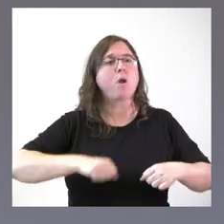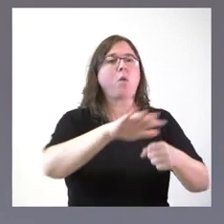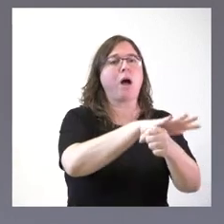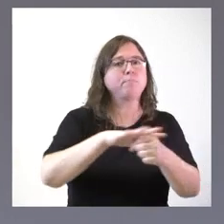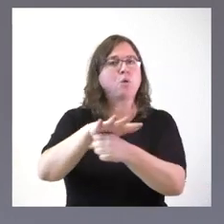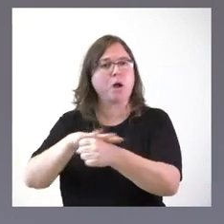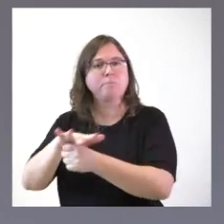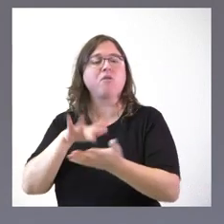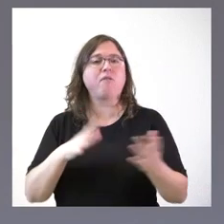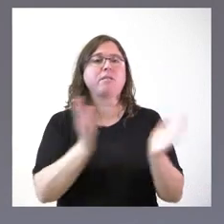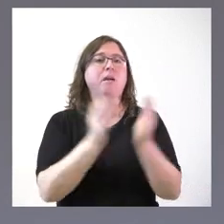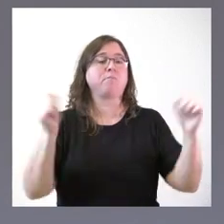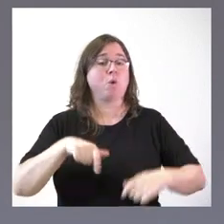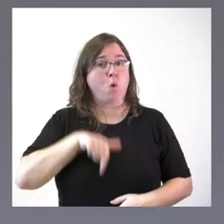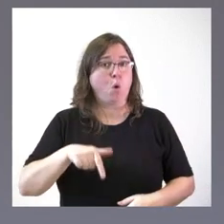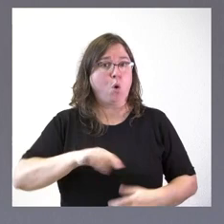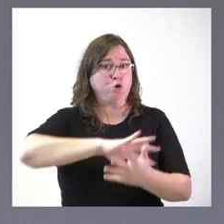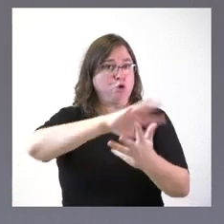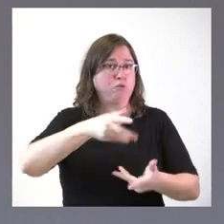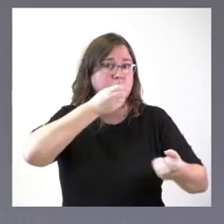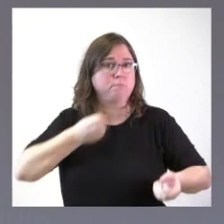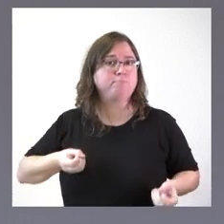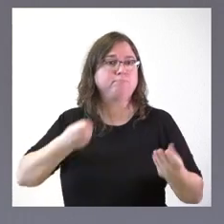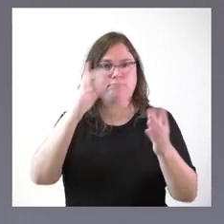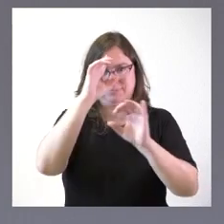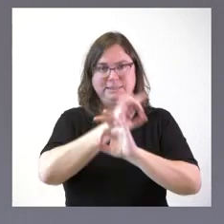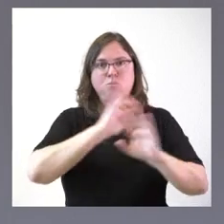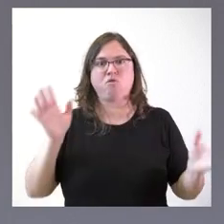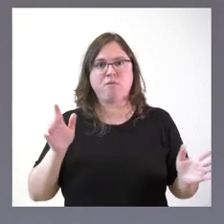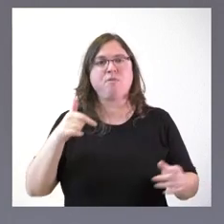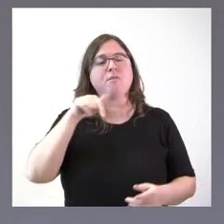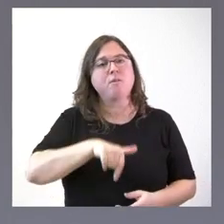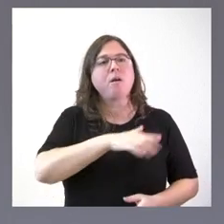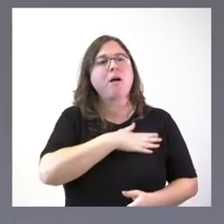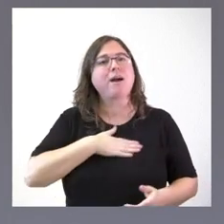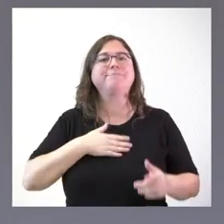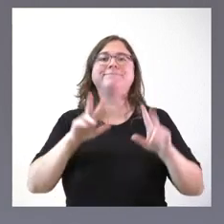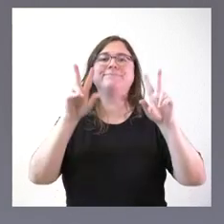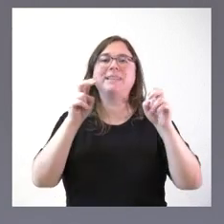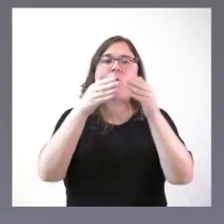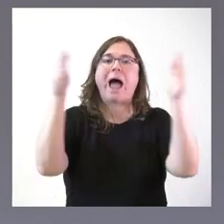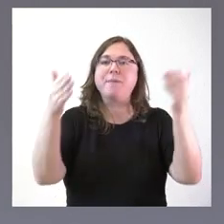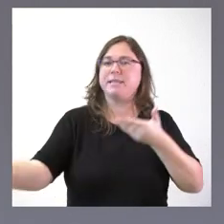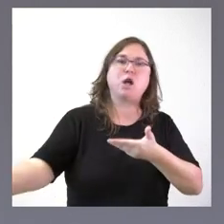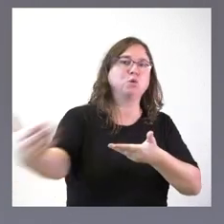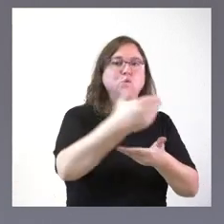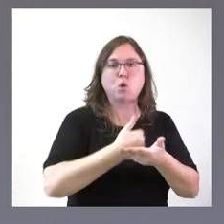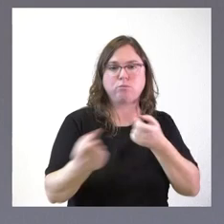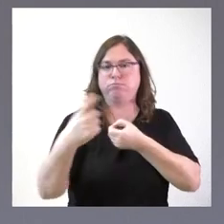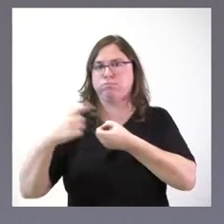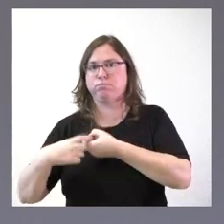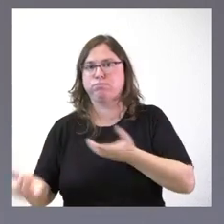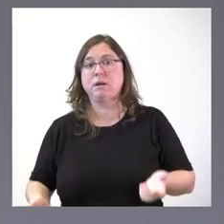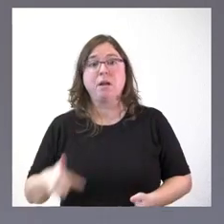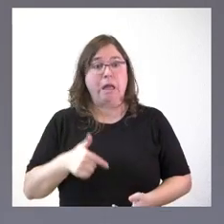Creo que la noticia que hemos anunciado hoy es buena muestra de ello. Nosotros hemos abierto esta materia a todo el mundo. Ahora, sin ir más